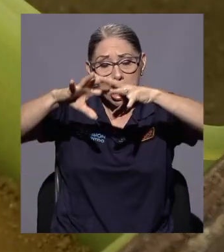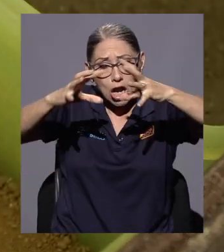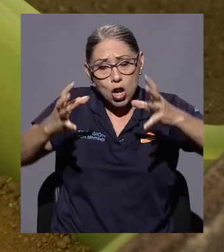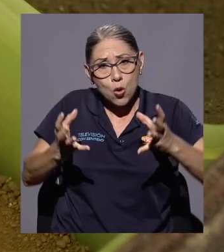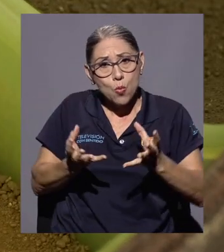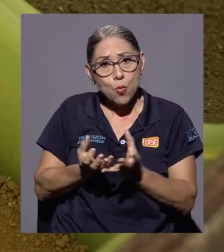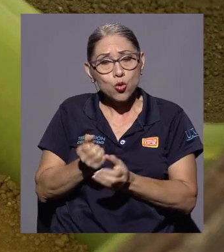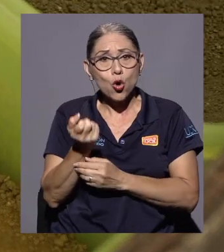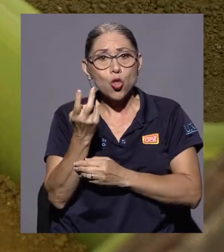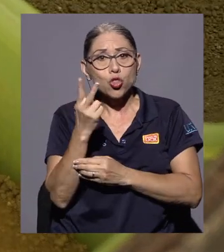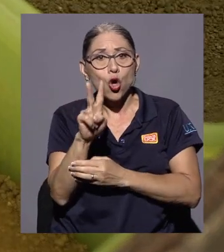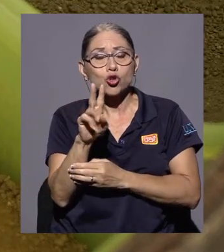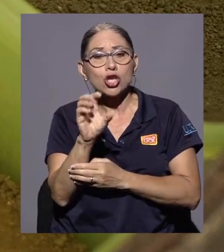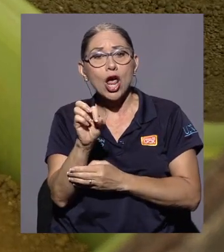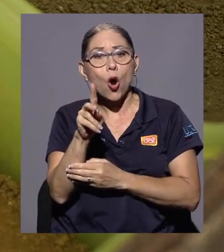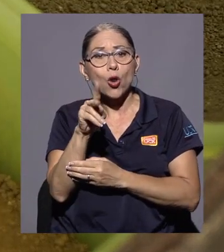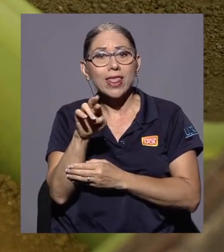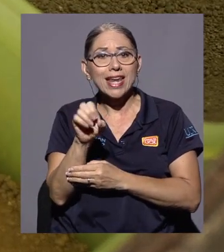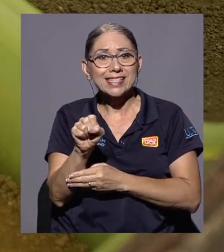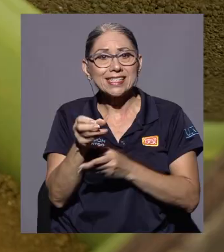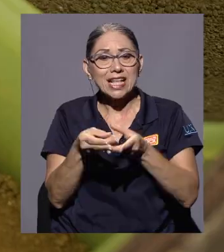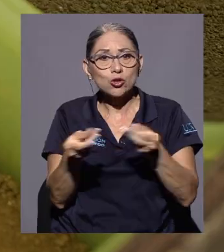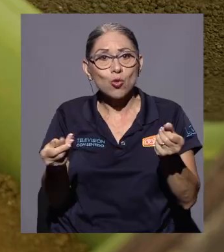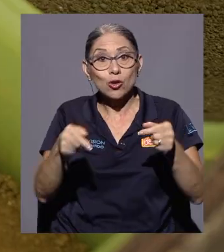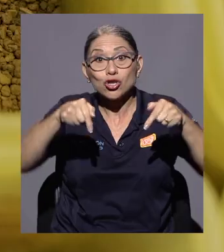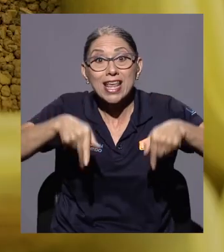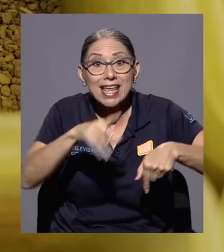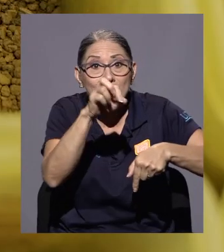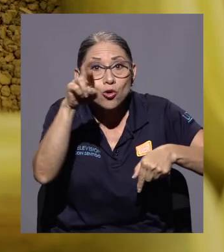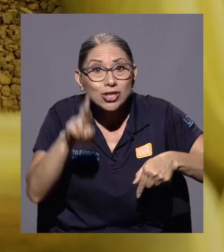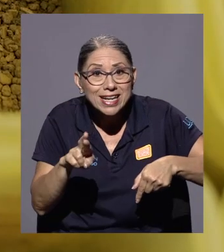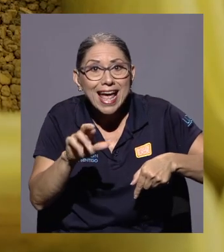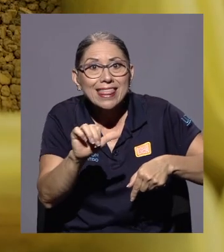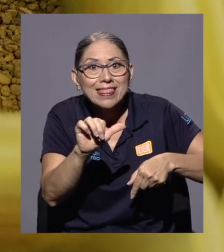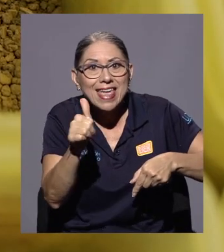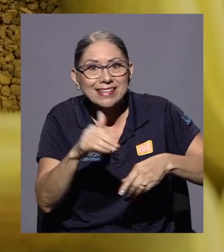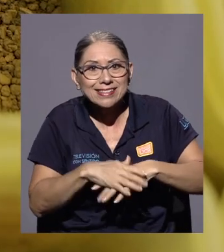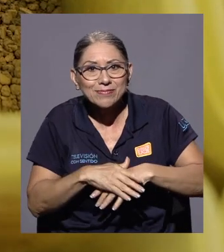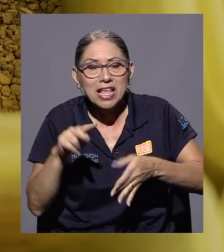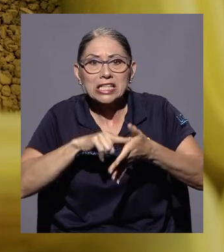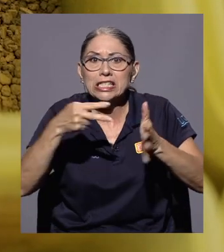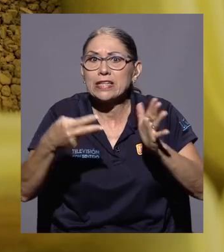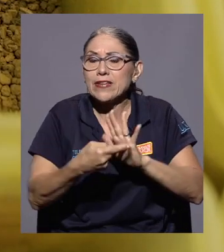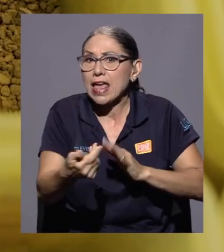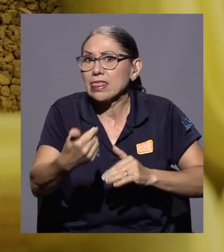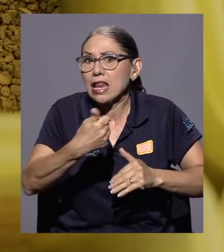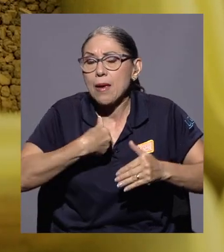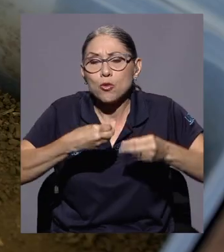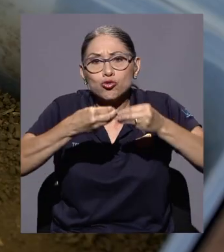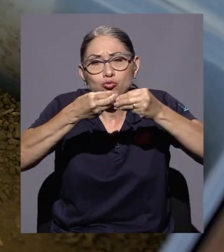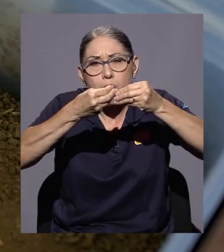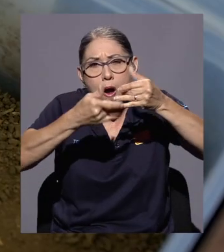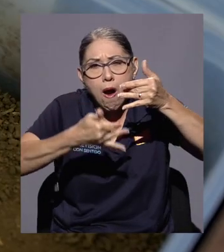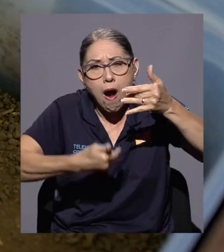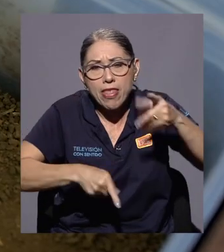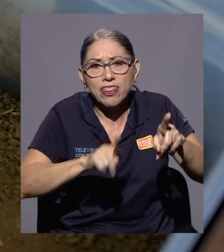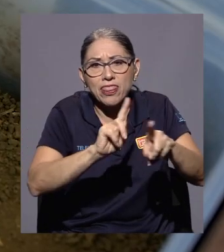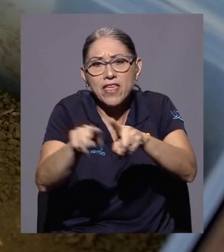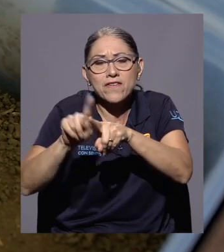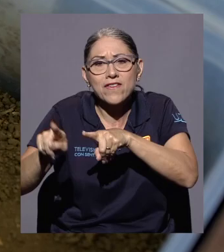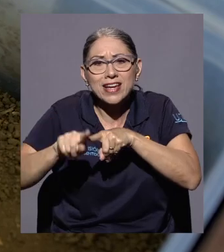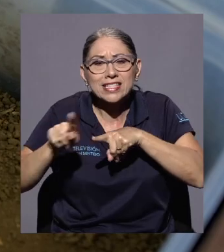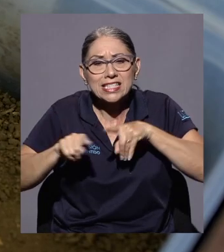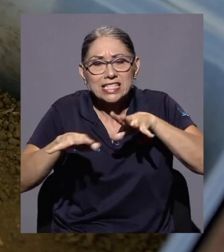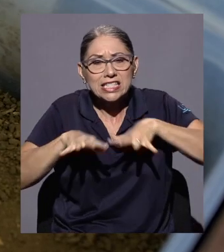mundo 12 órdenes de suelos y en Costa Rica tenemos 10 órdenes de suelos. Tenemos una gran diversidad